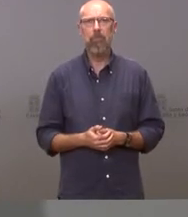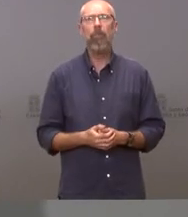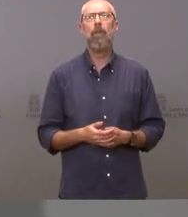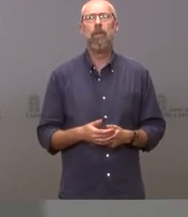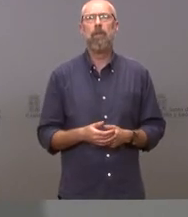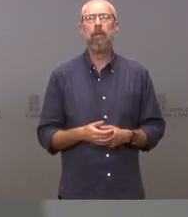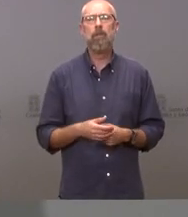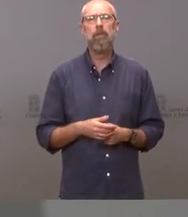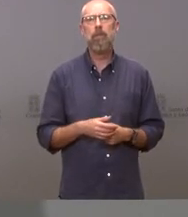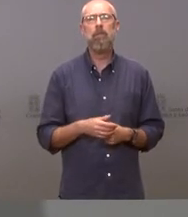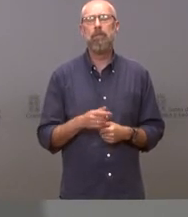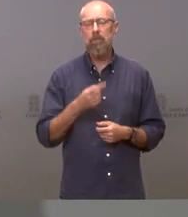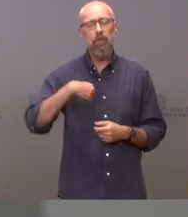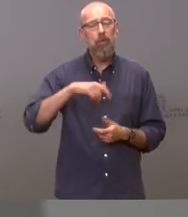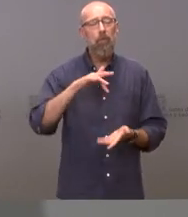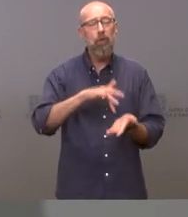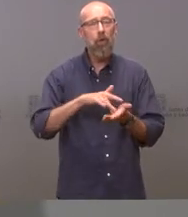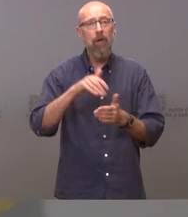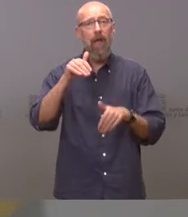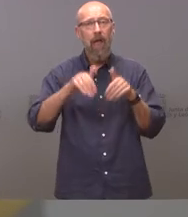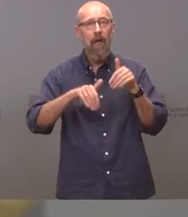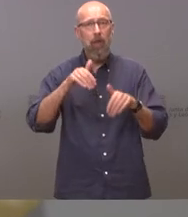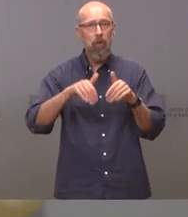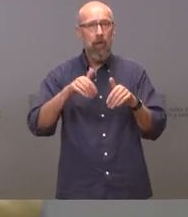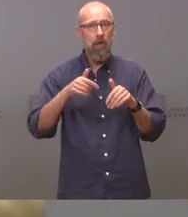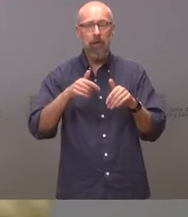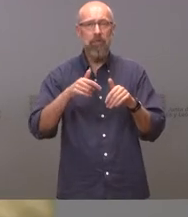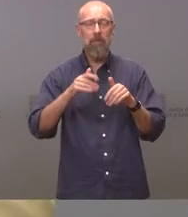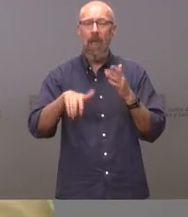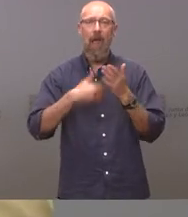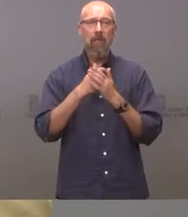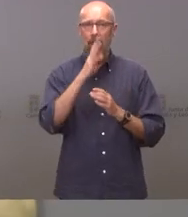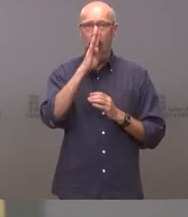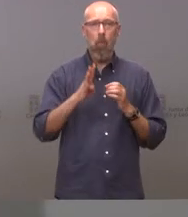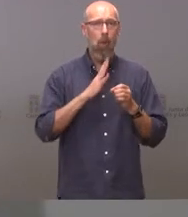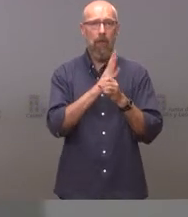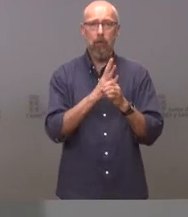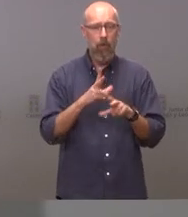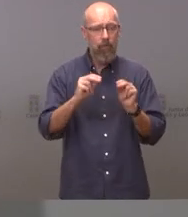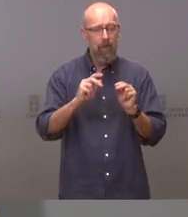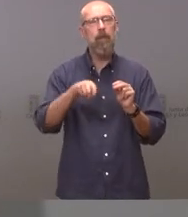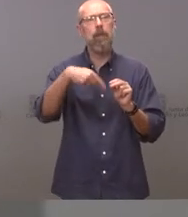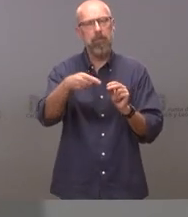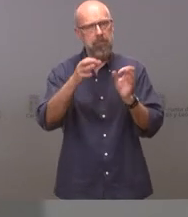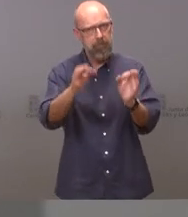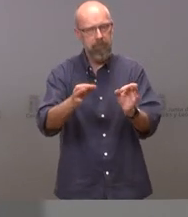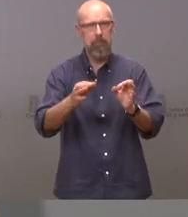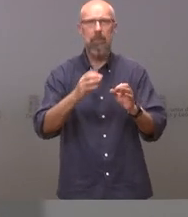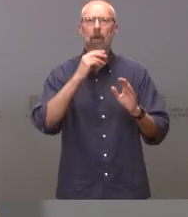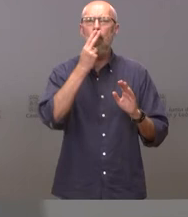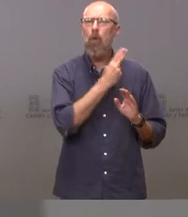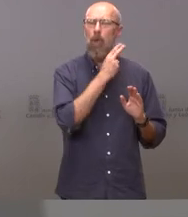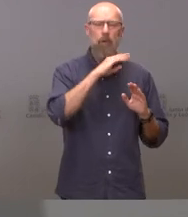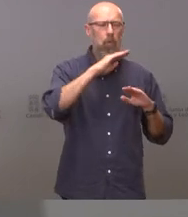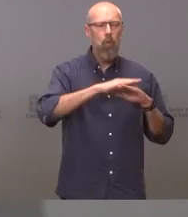agotar el cumplimiento de la legislatura y nuestros compromisos nosotros somos tenemos un gobierno serio